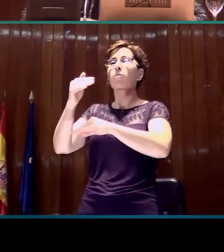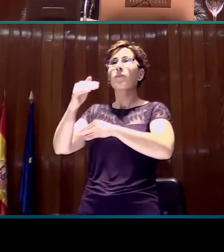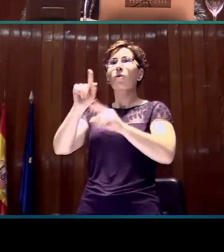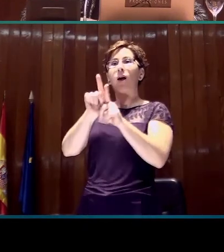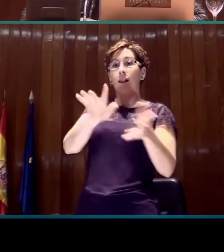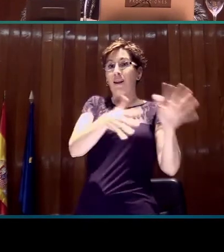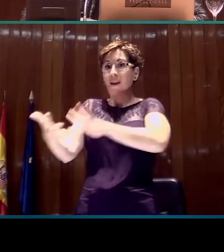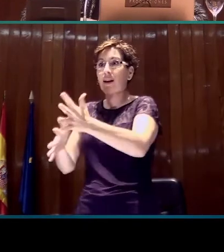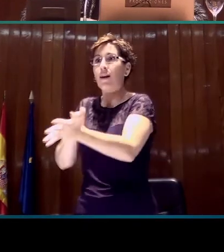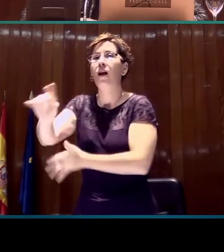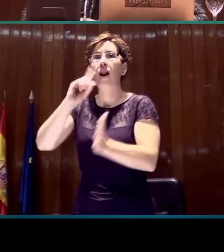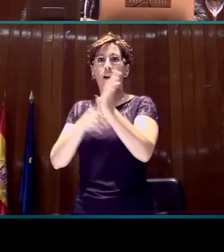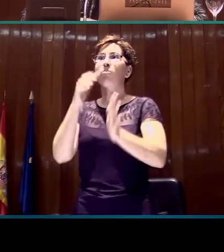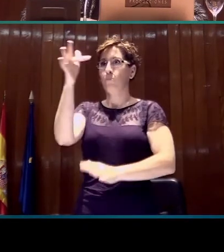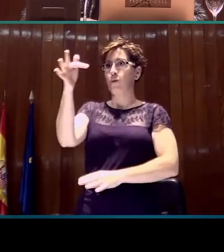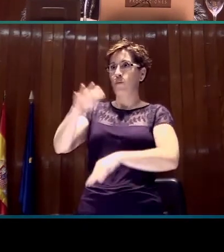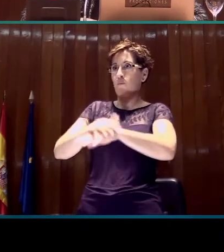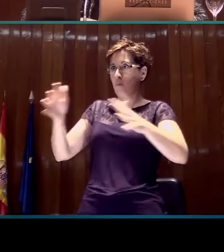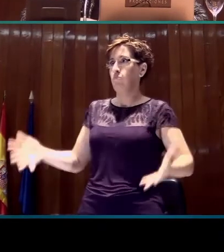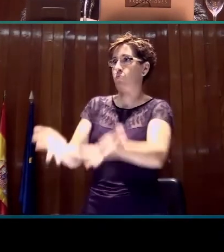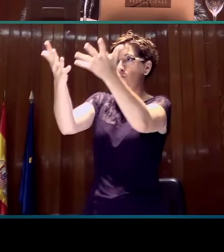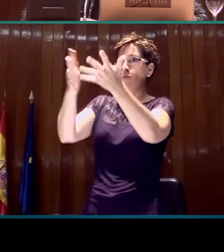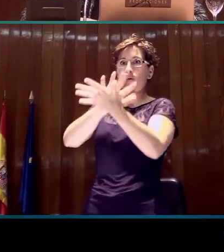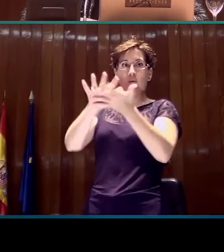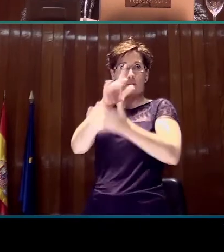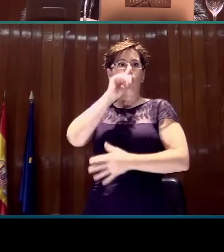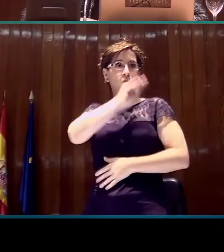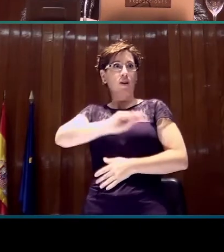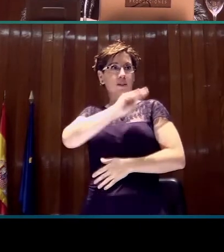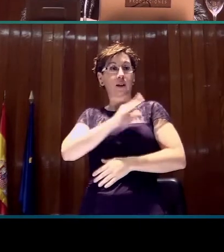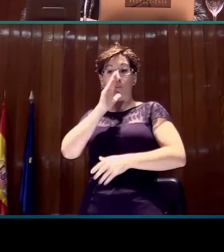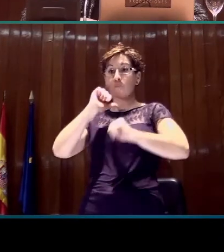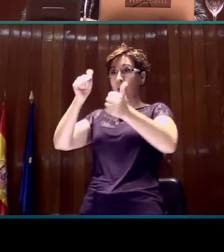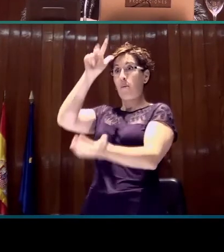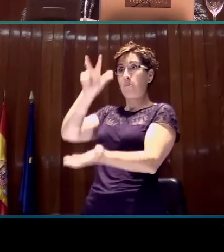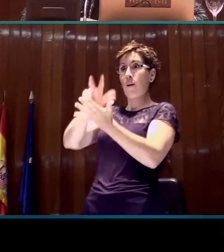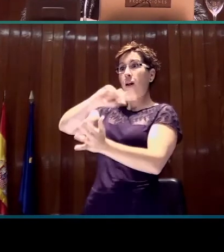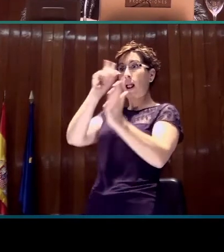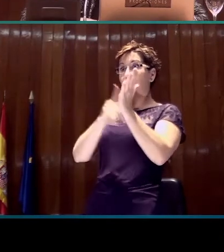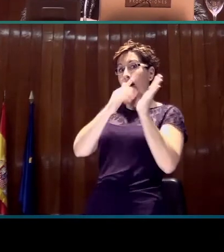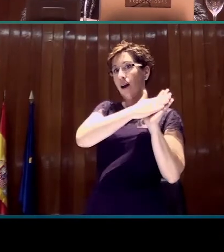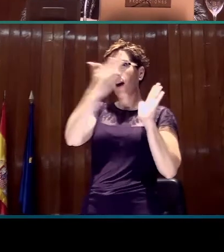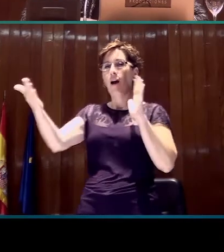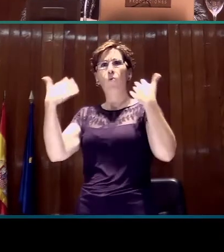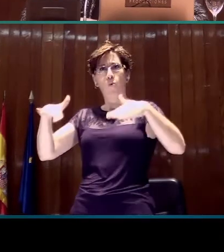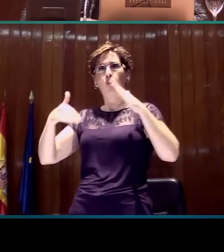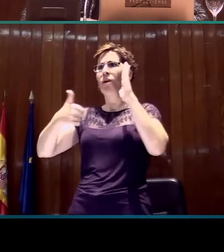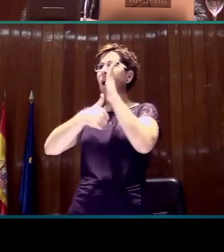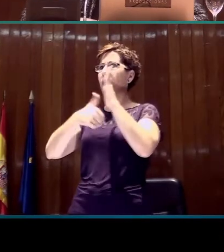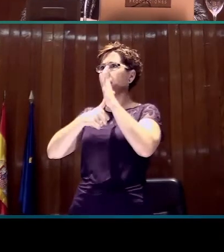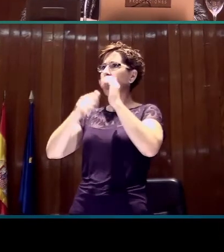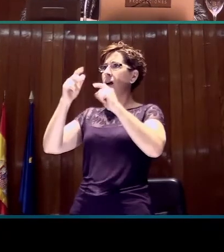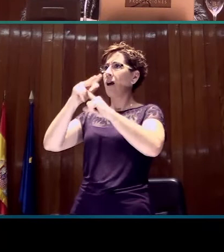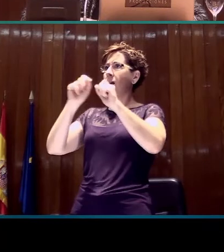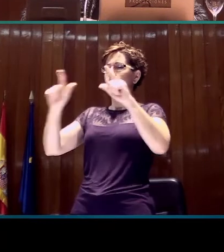supuesto un impulso para la lengua de signos, porque desde su entrada en vigor no solamente se han incrementado las cadenas que han incorporado la lengua de